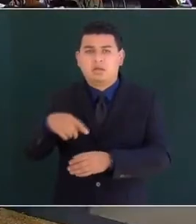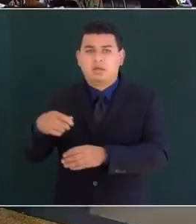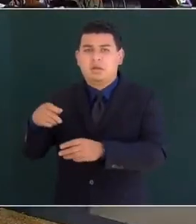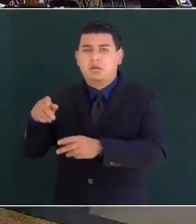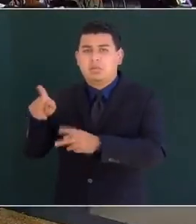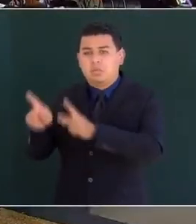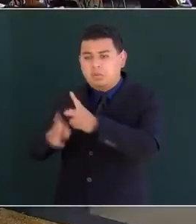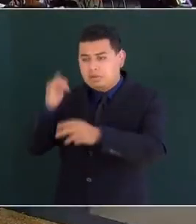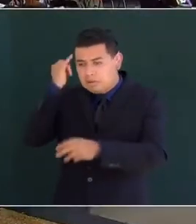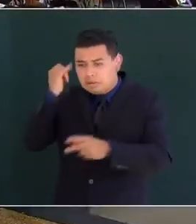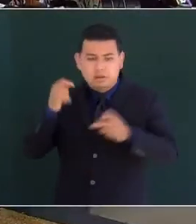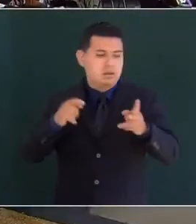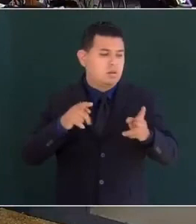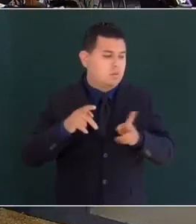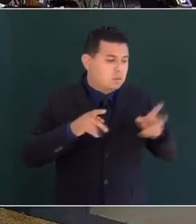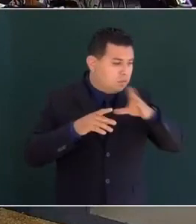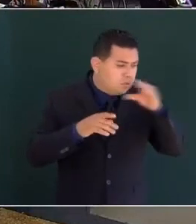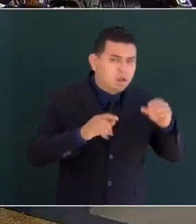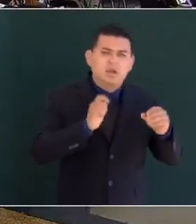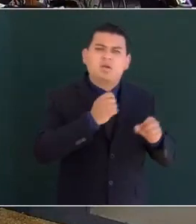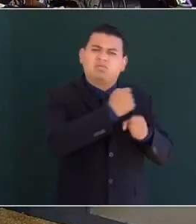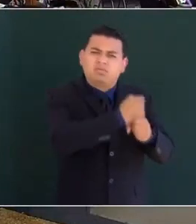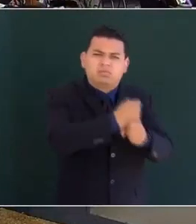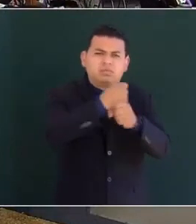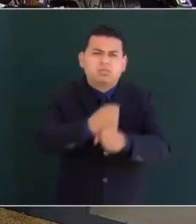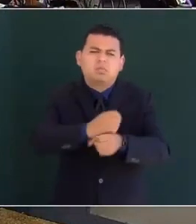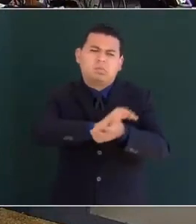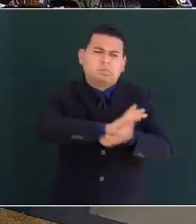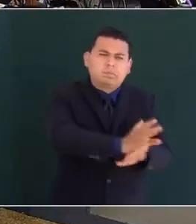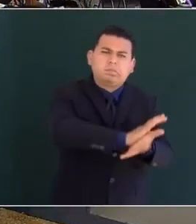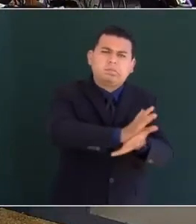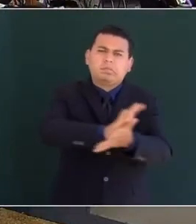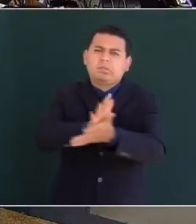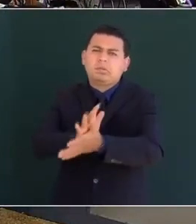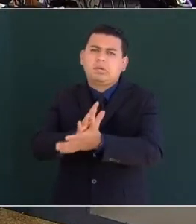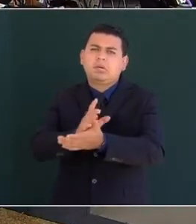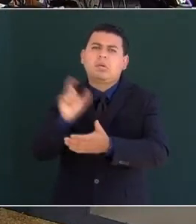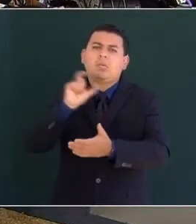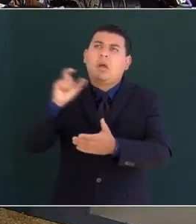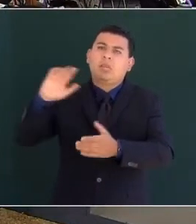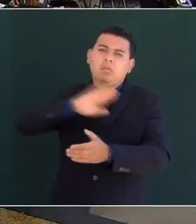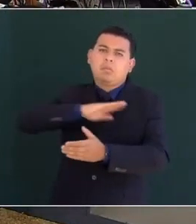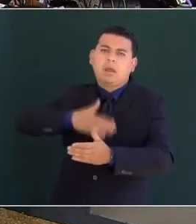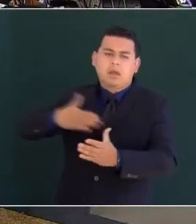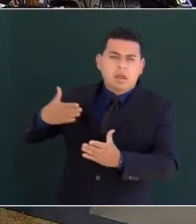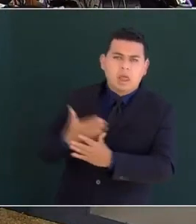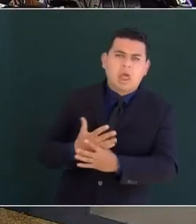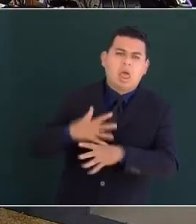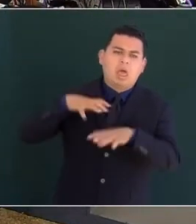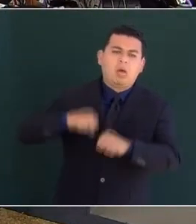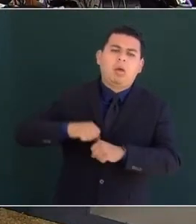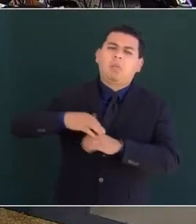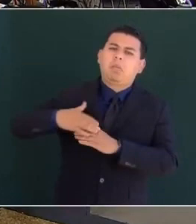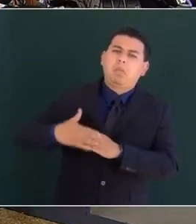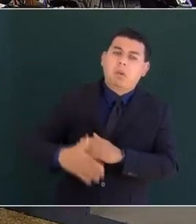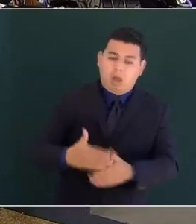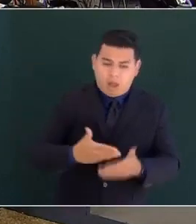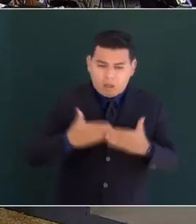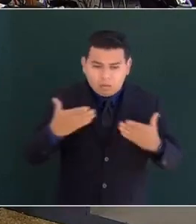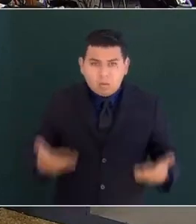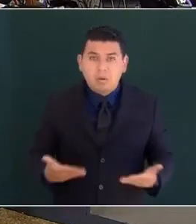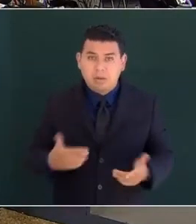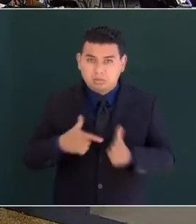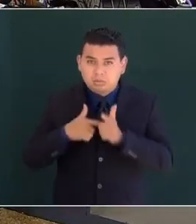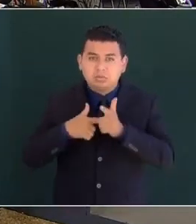oprimidos y humillados desde la llegada de los españoles hasta nuestros días